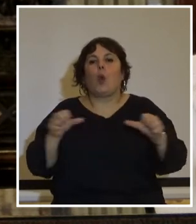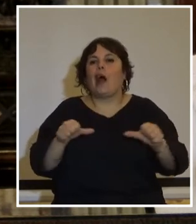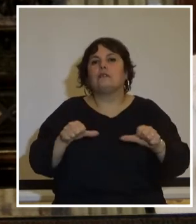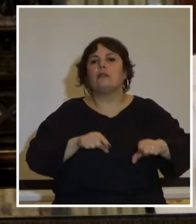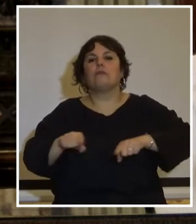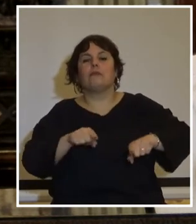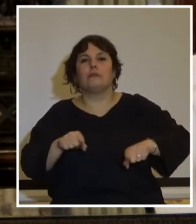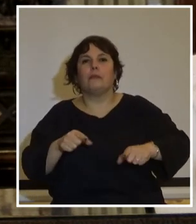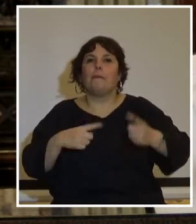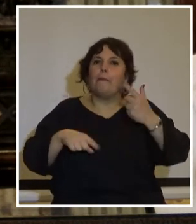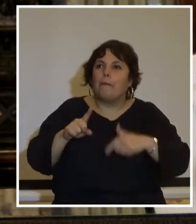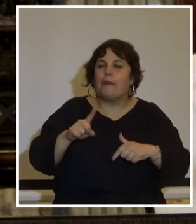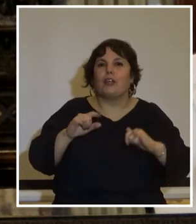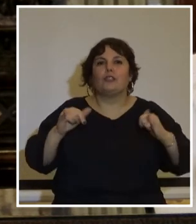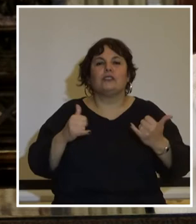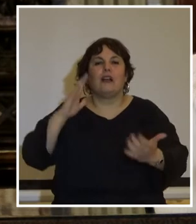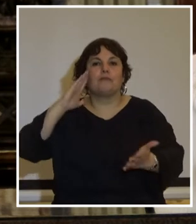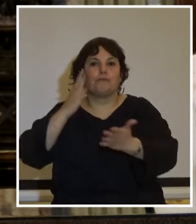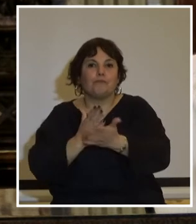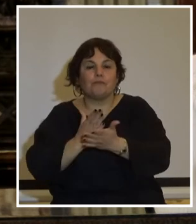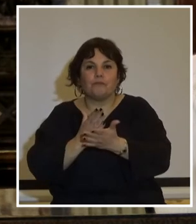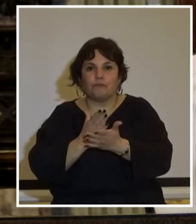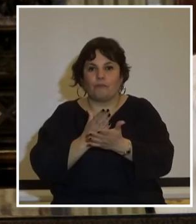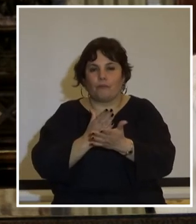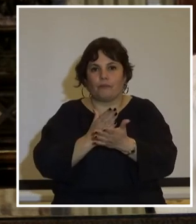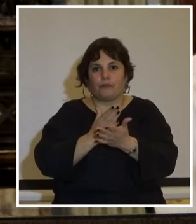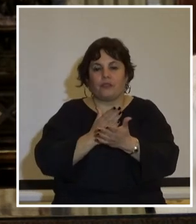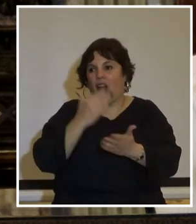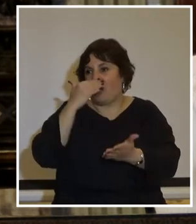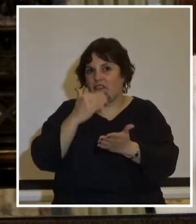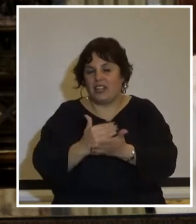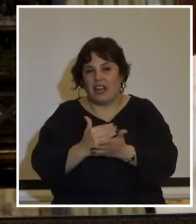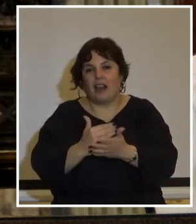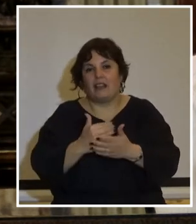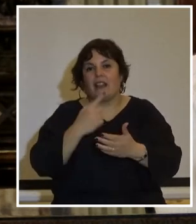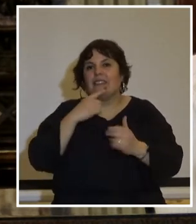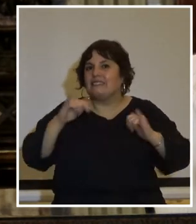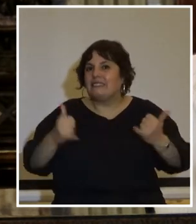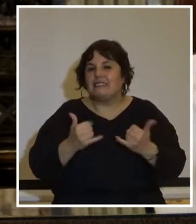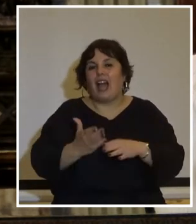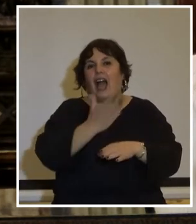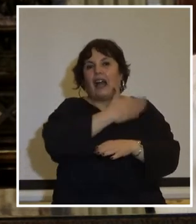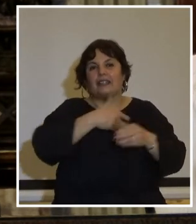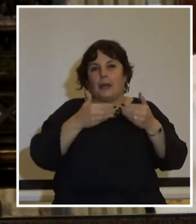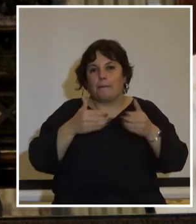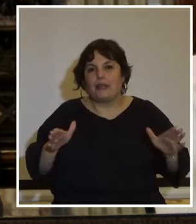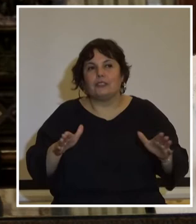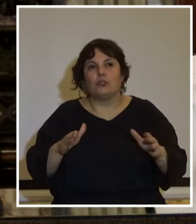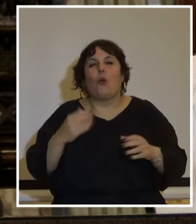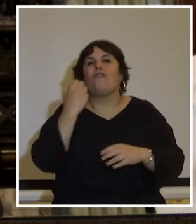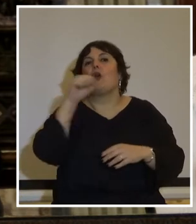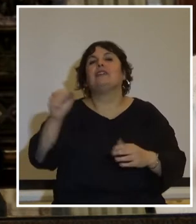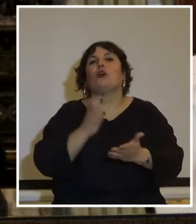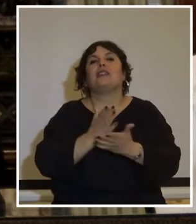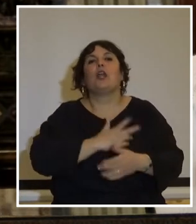pero bajo el golpe de Estado finalmente consagrado lo que ya se había arrancado que era la violación de los derechos